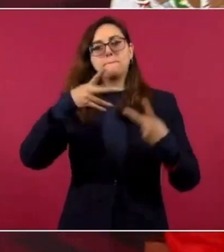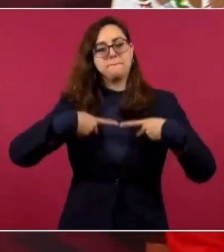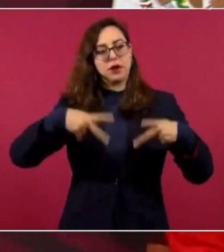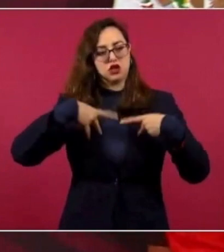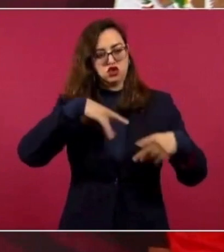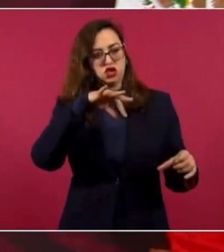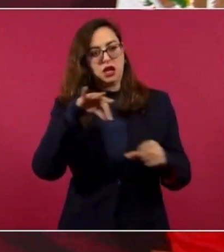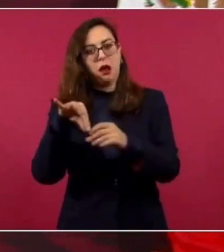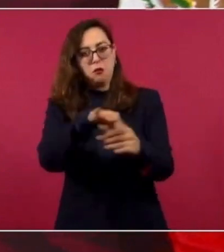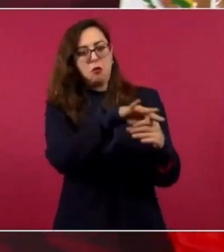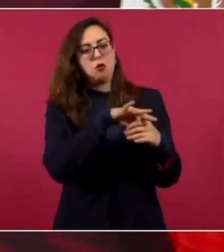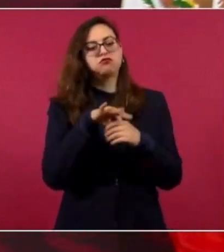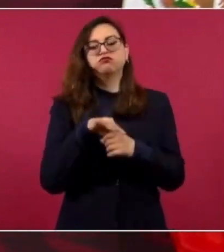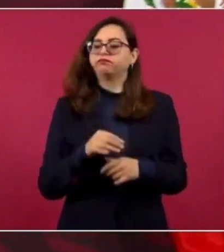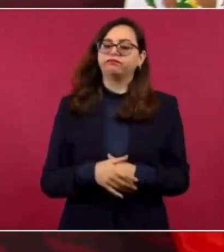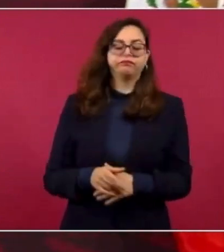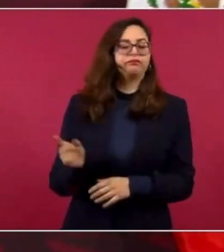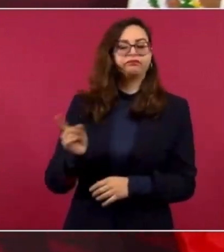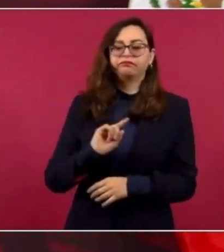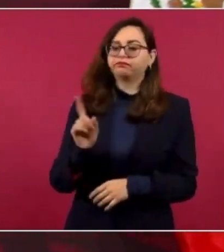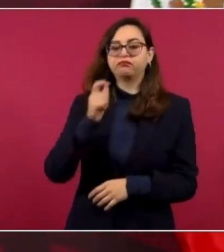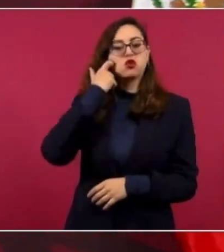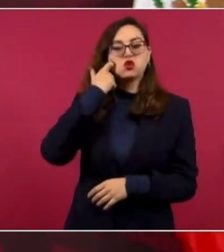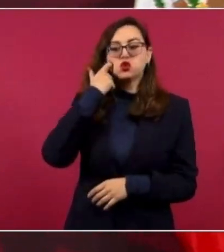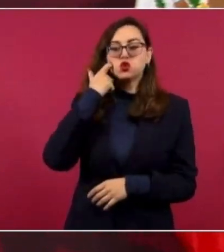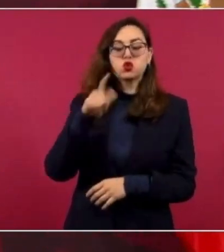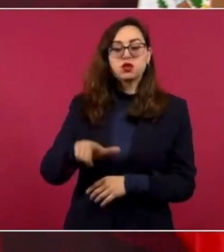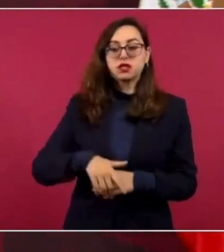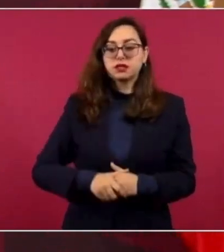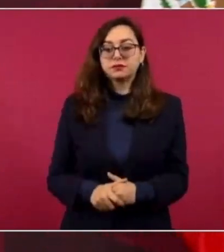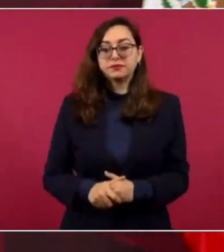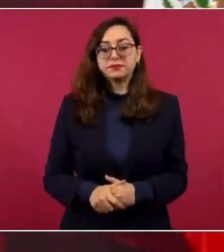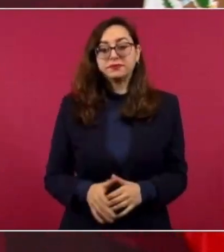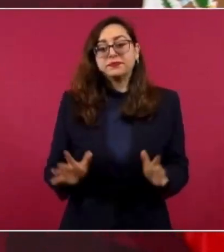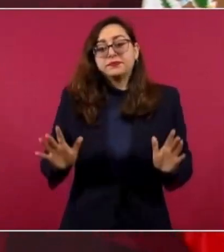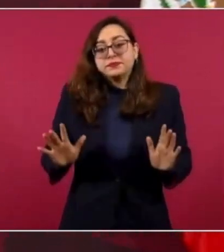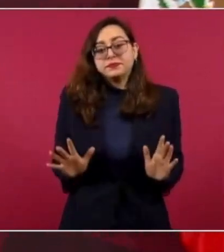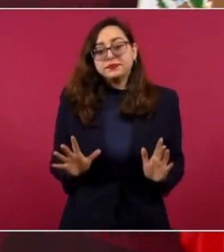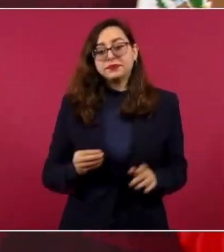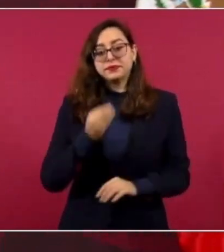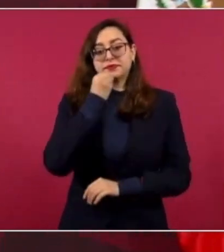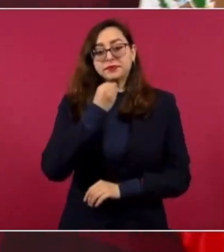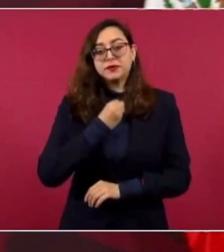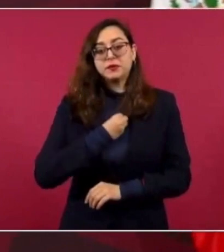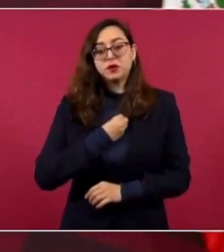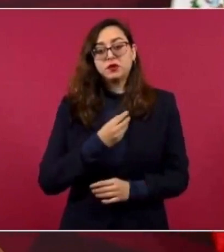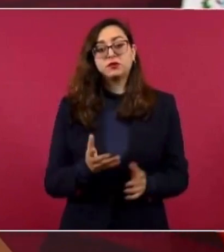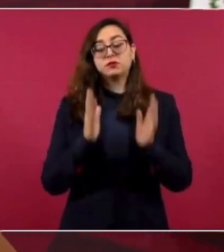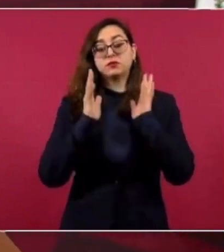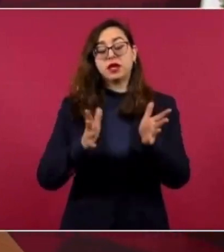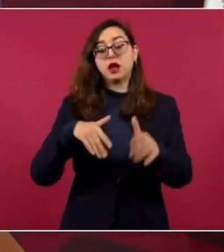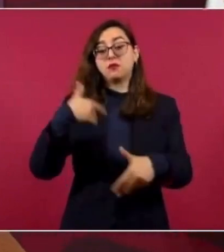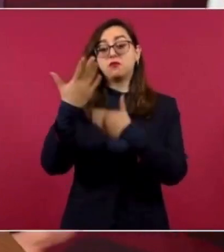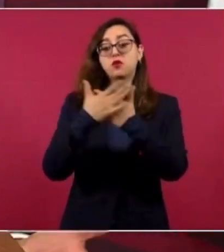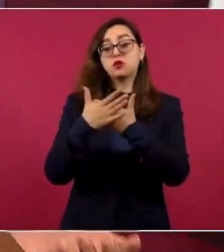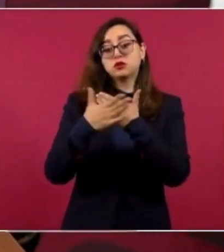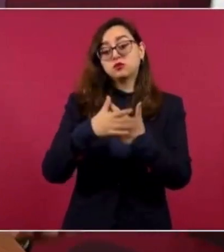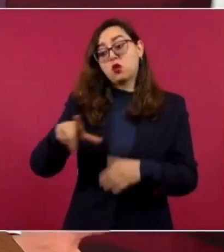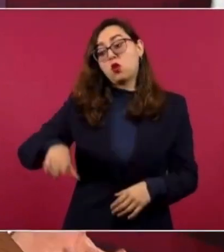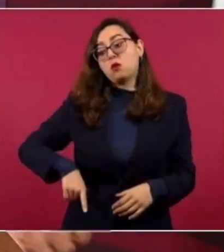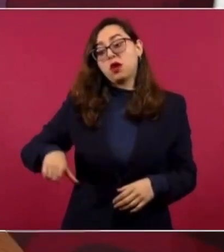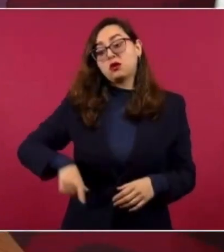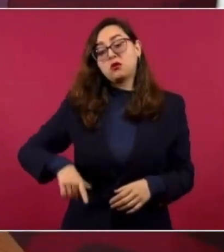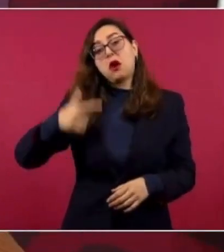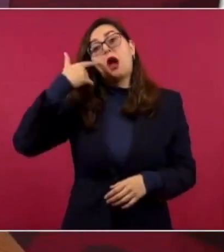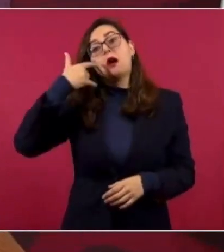los elija el pueblo, pero eso ya queda pendiente. Entonces, ya la